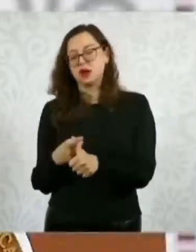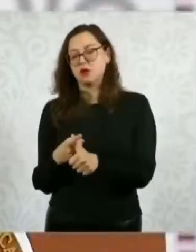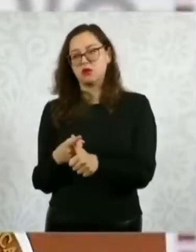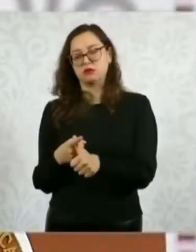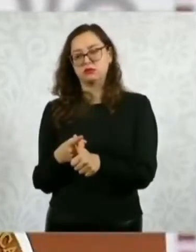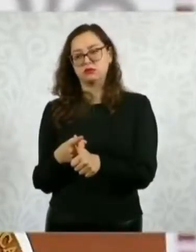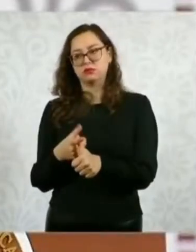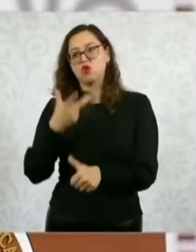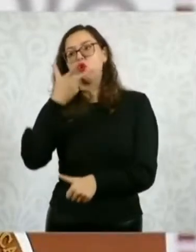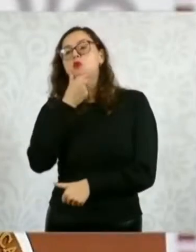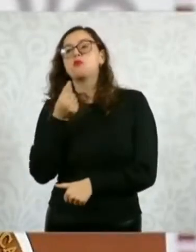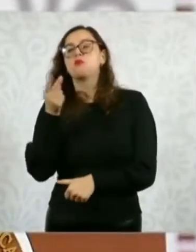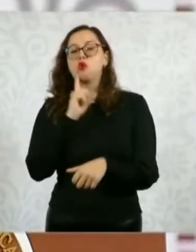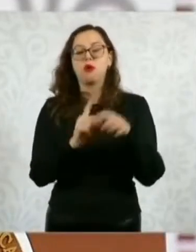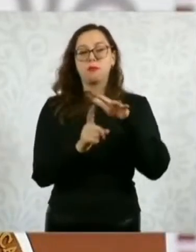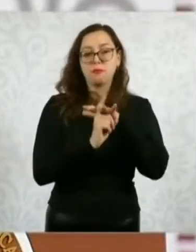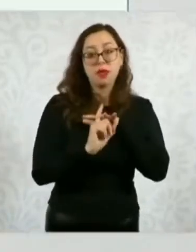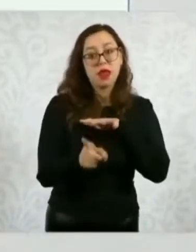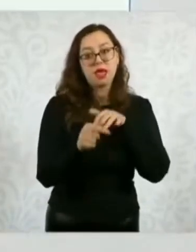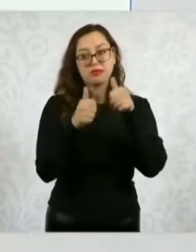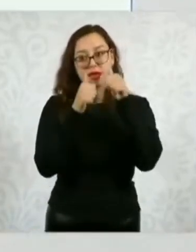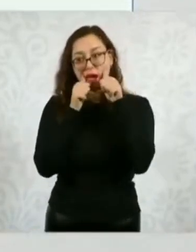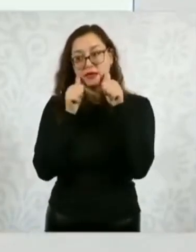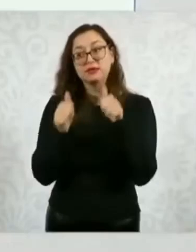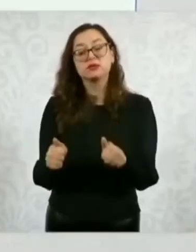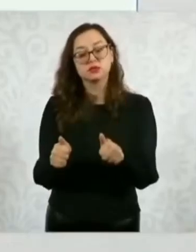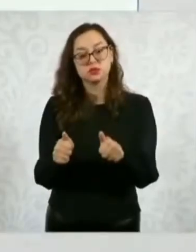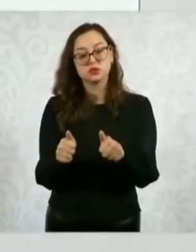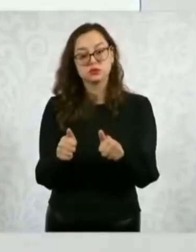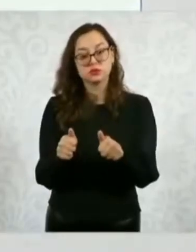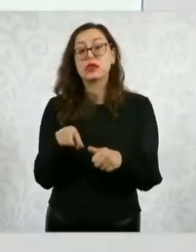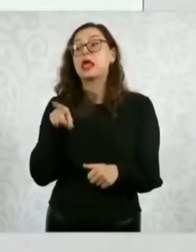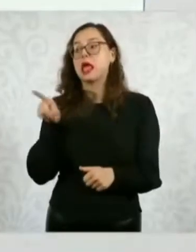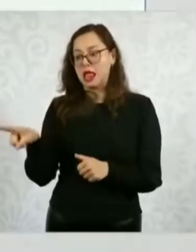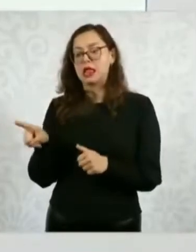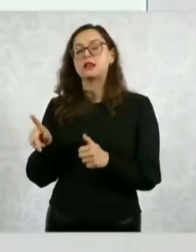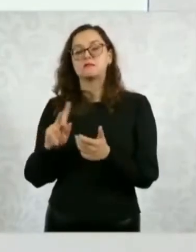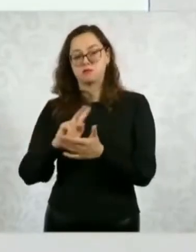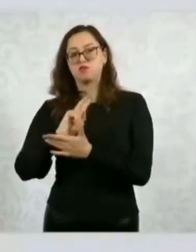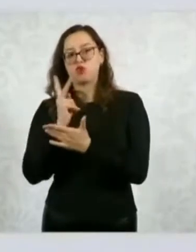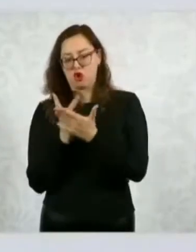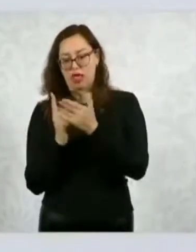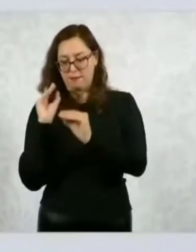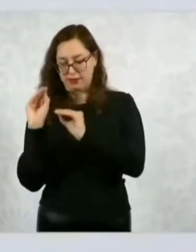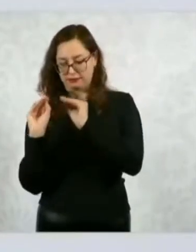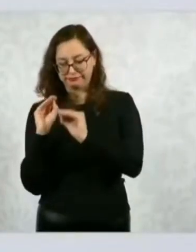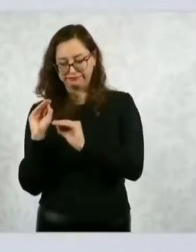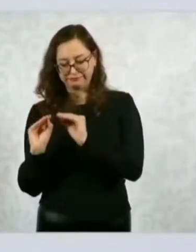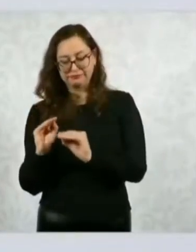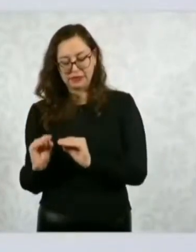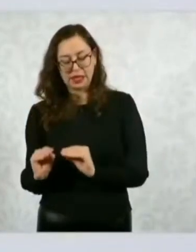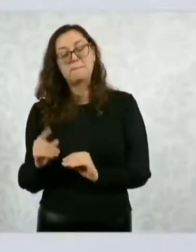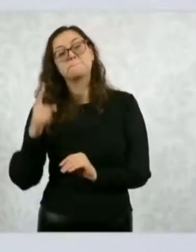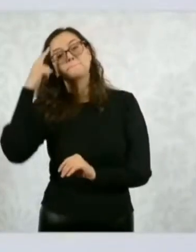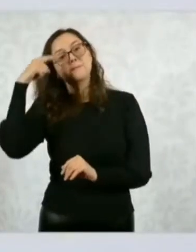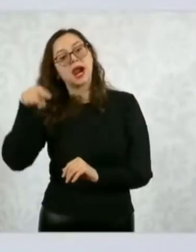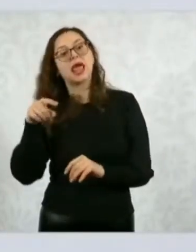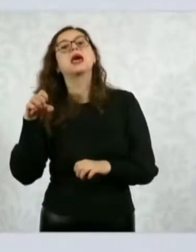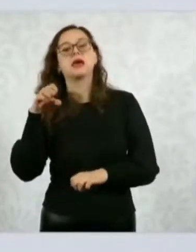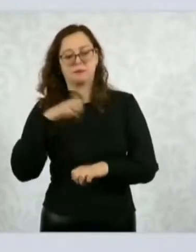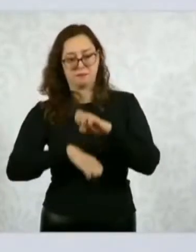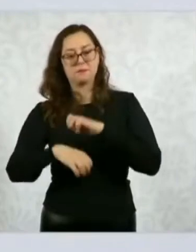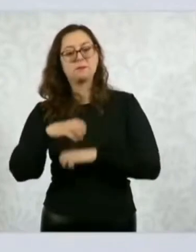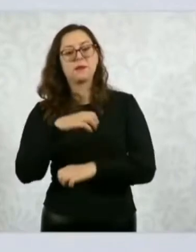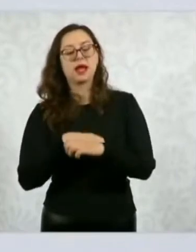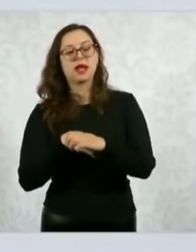migrantes. Él personalmente va a hacer un programa para todos los consulados y él personalmente le va dar